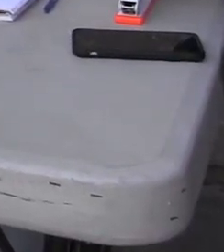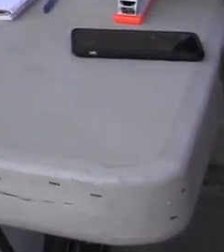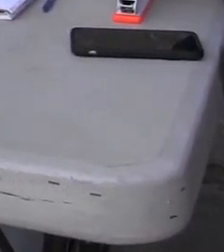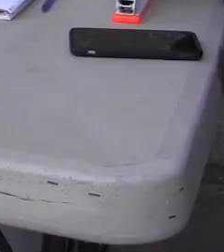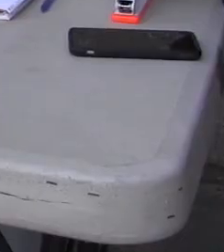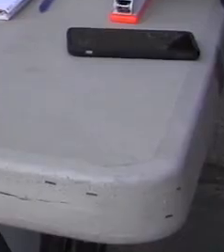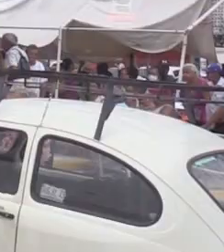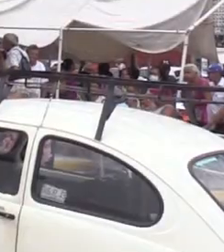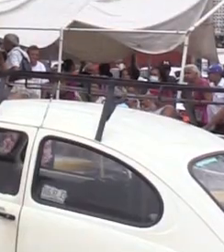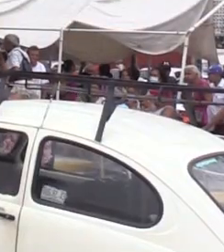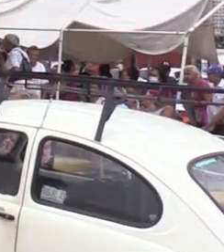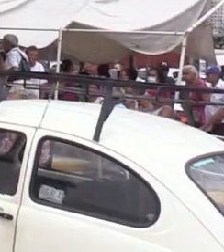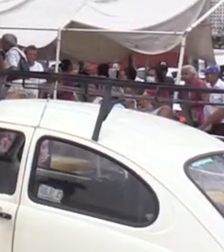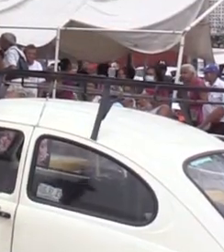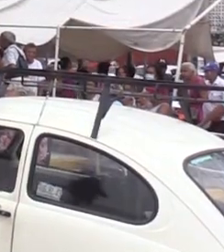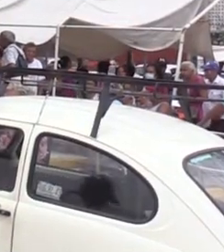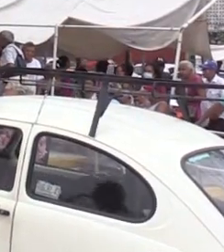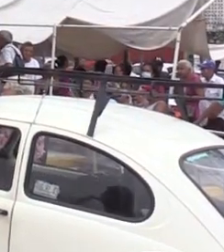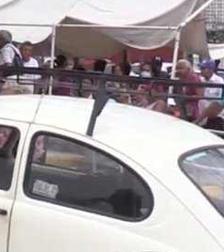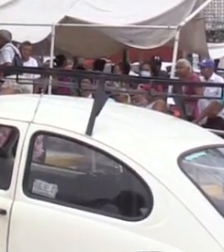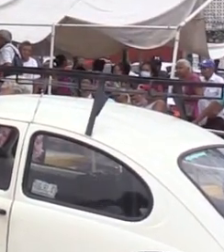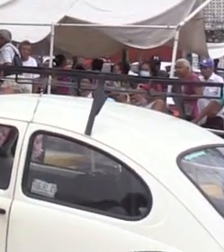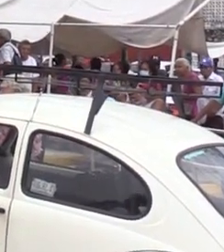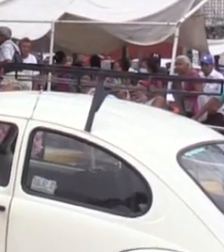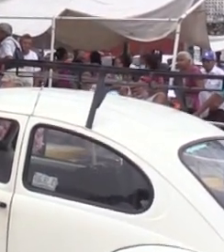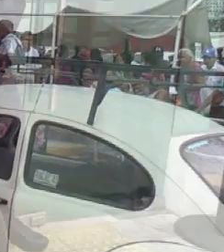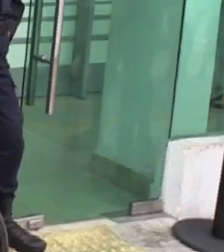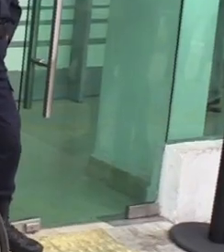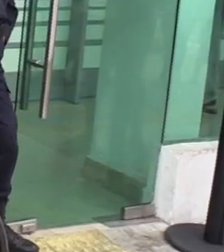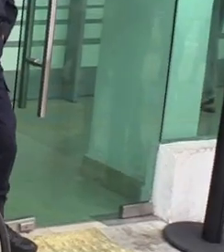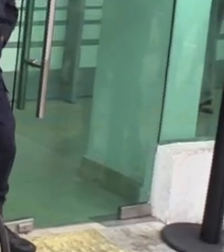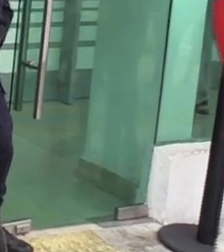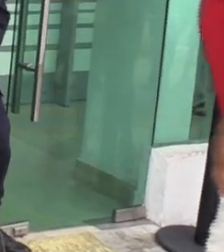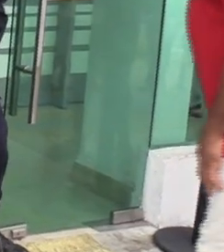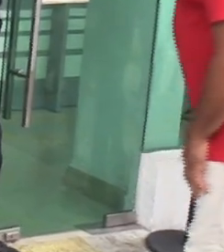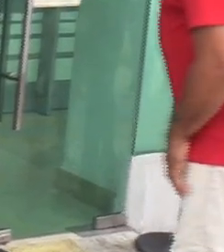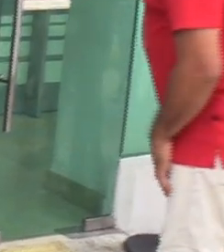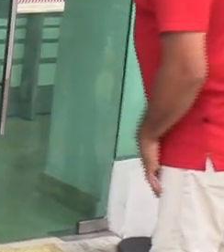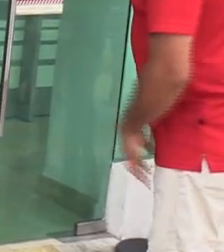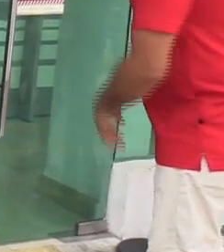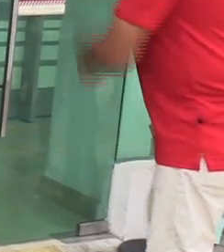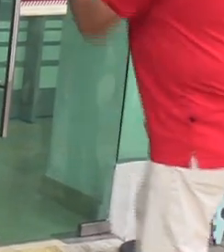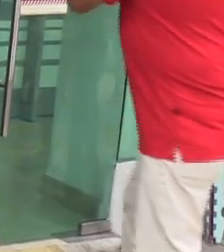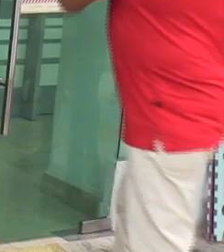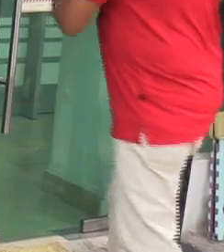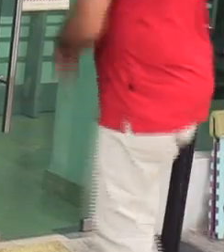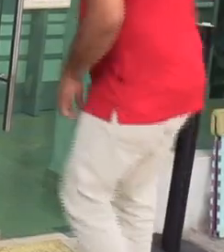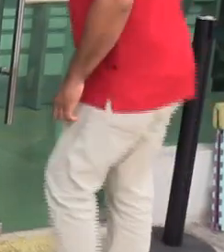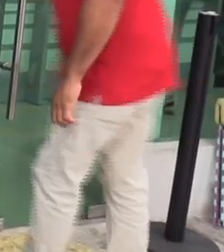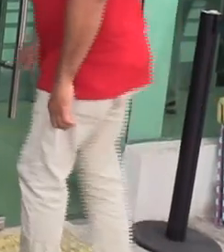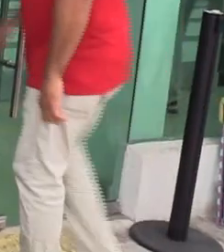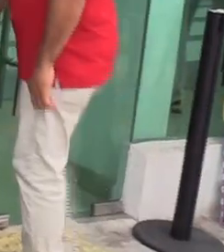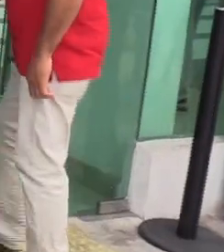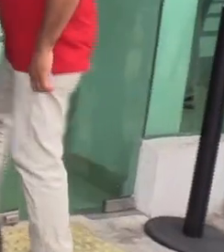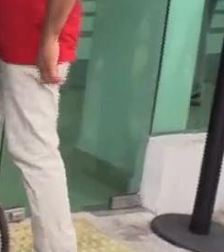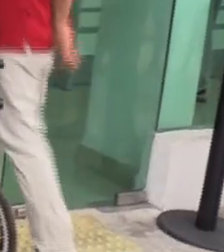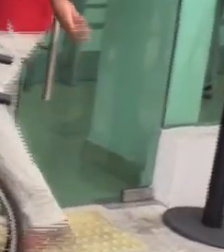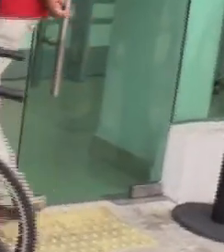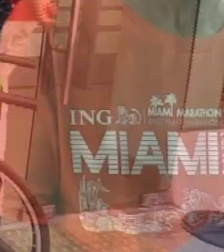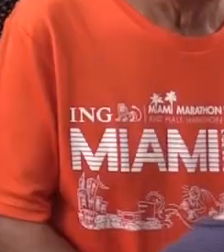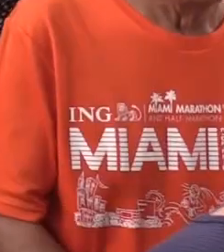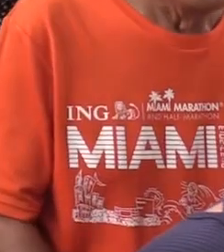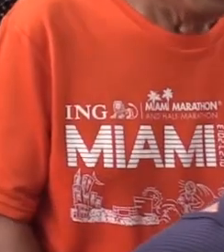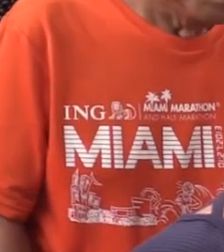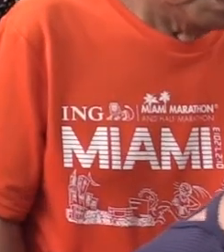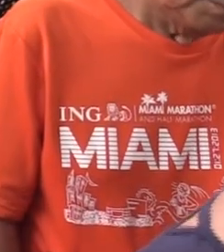tiene en Guerrero 87 sucursales. Se tiene el proyecto de construcción de otras 40 instalaciones más para dar